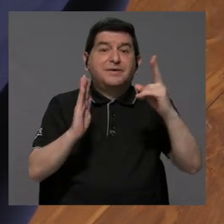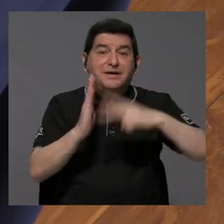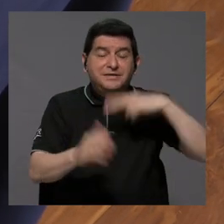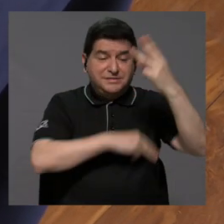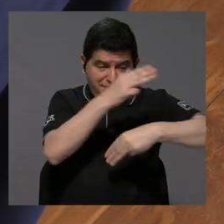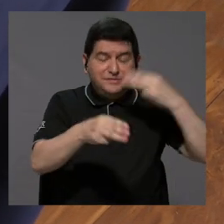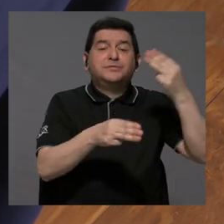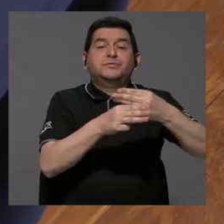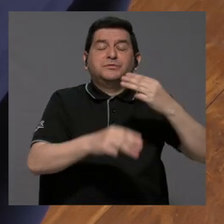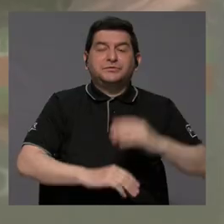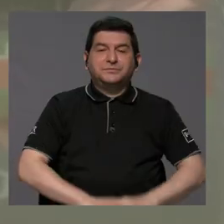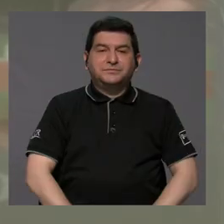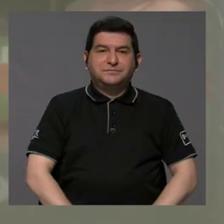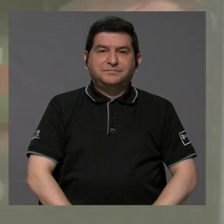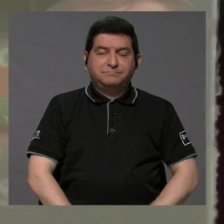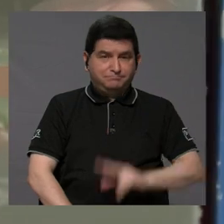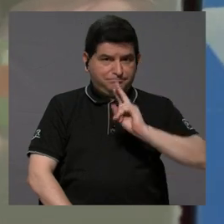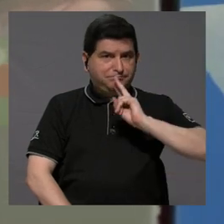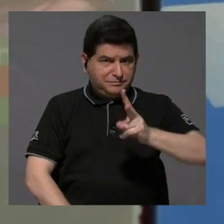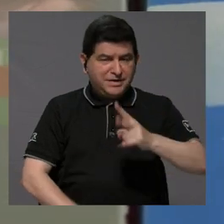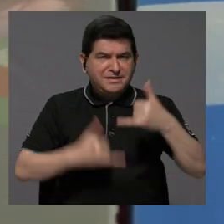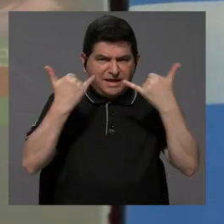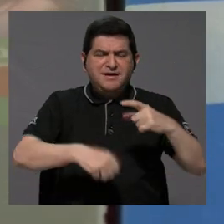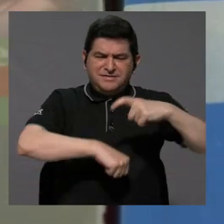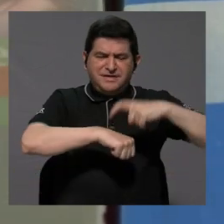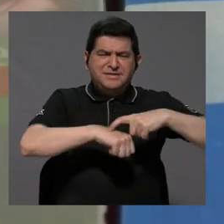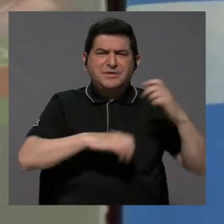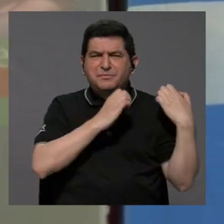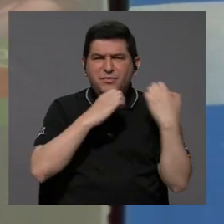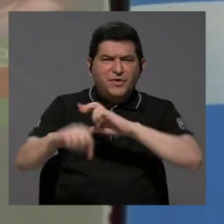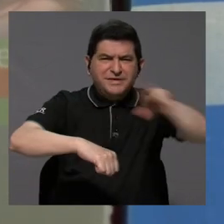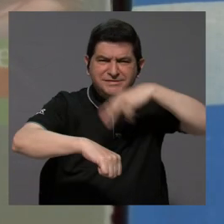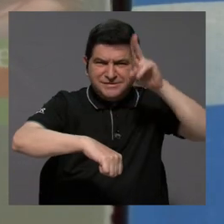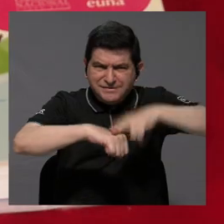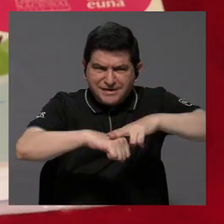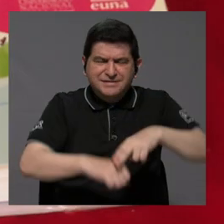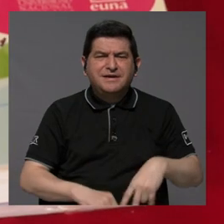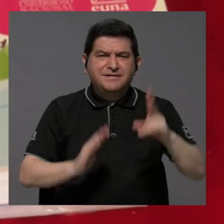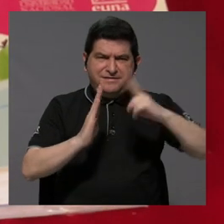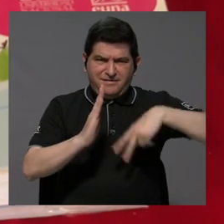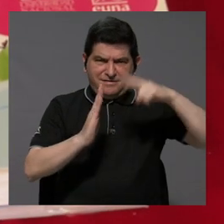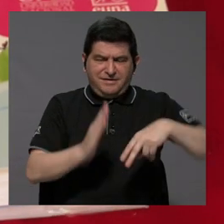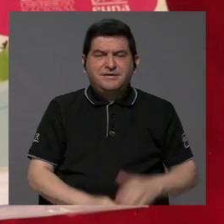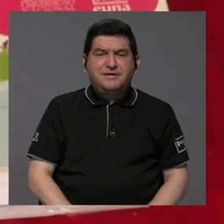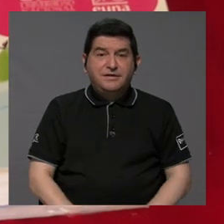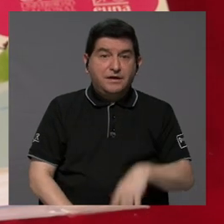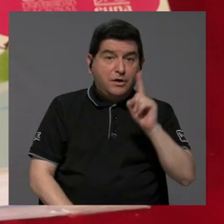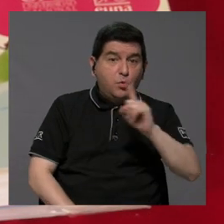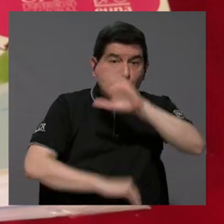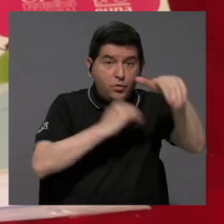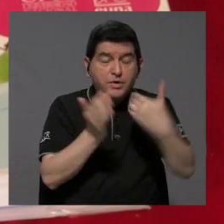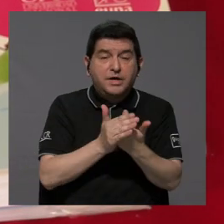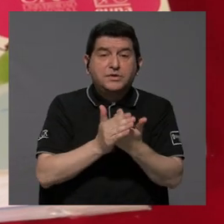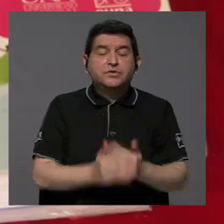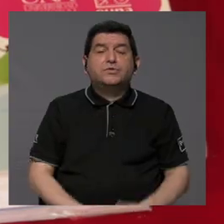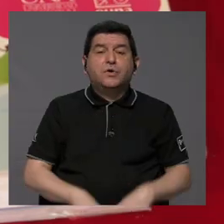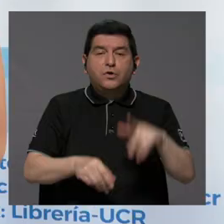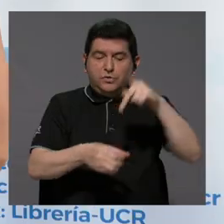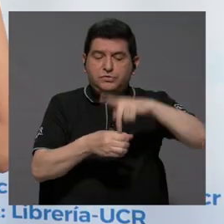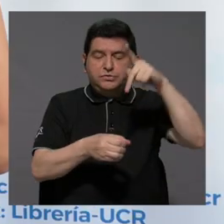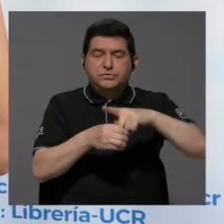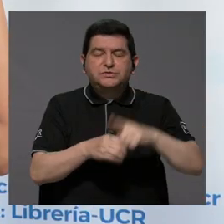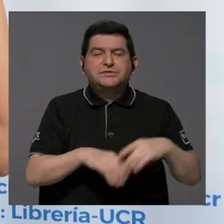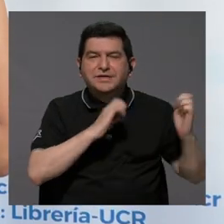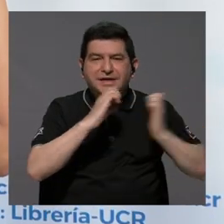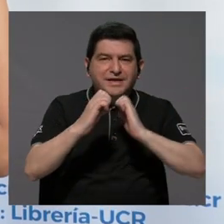más leen del mundo. Ciertamente, ya era hora de una estrategia nacional de lectura. Una donde todas y todas